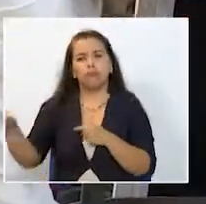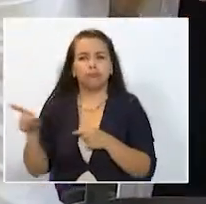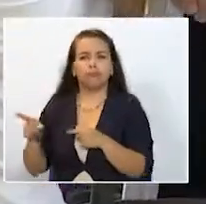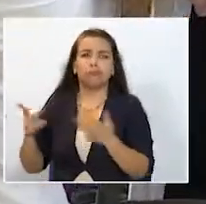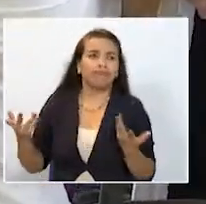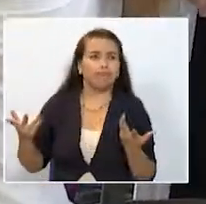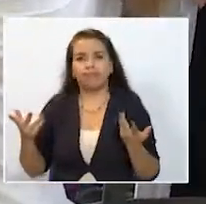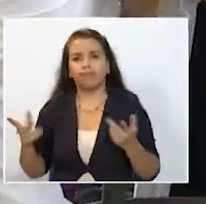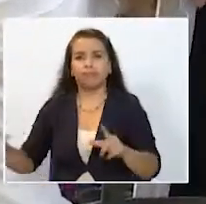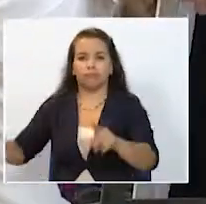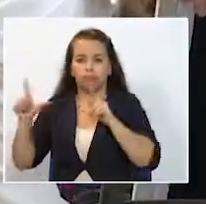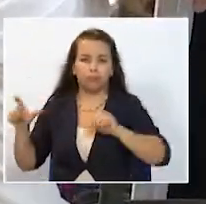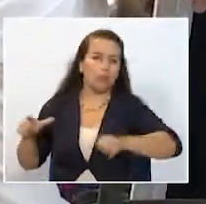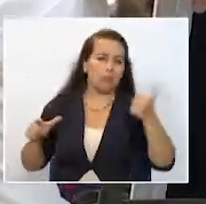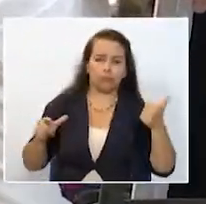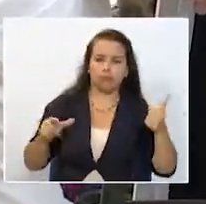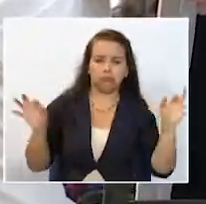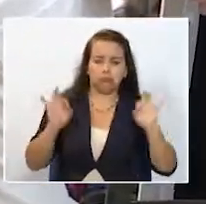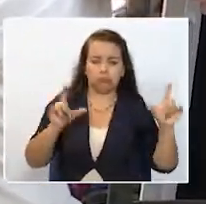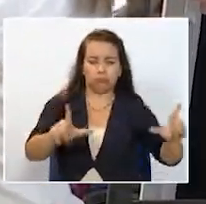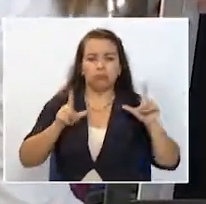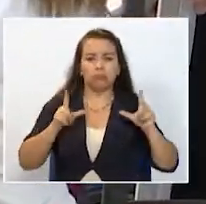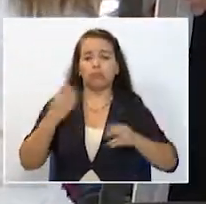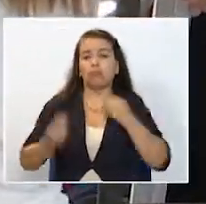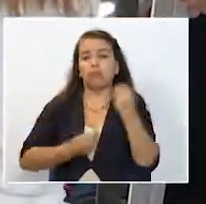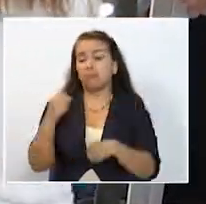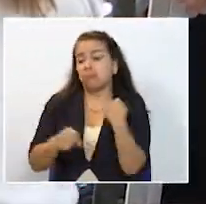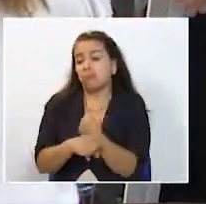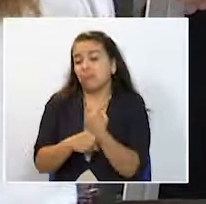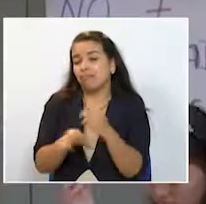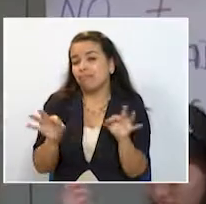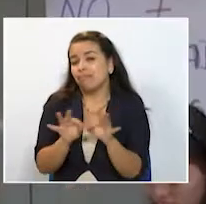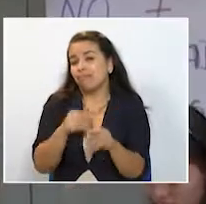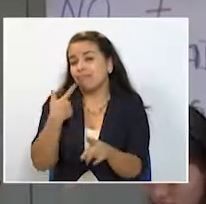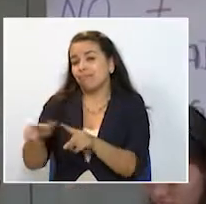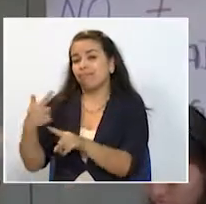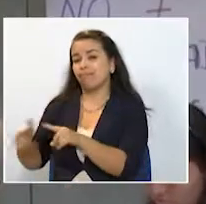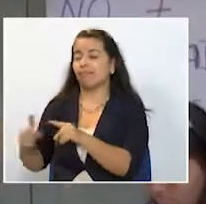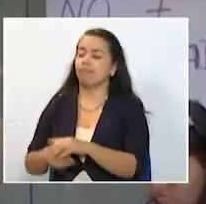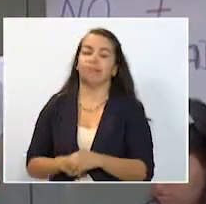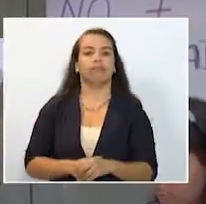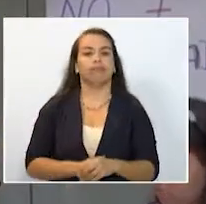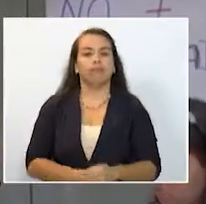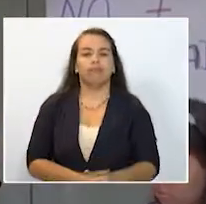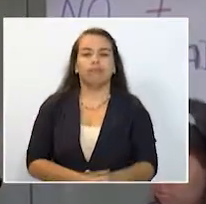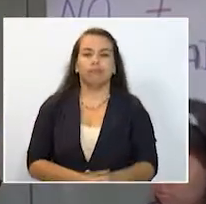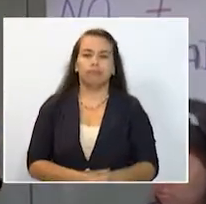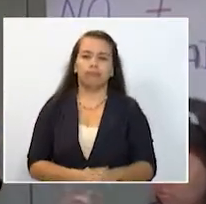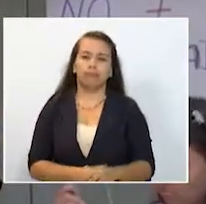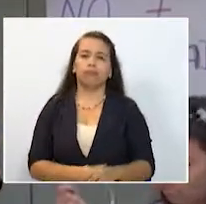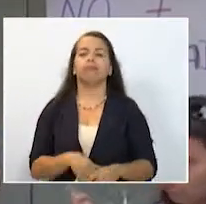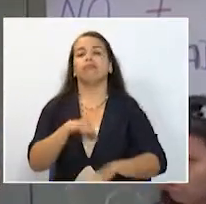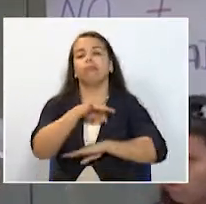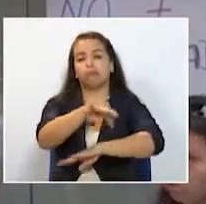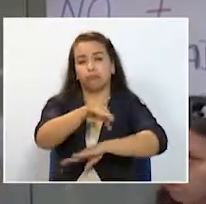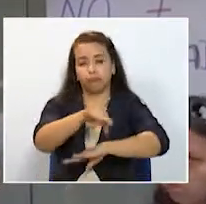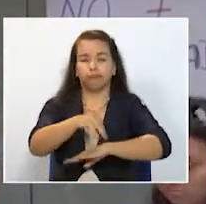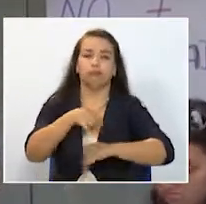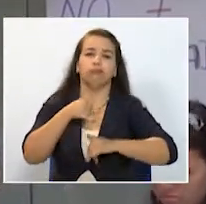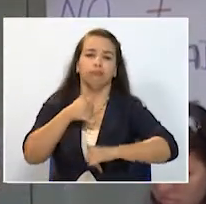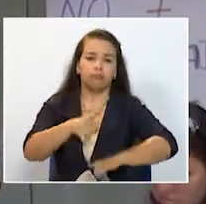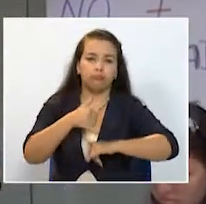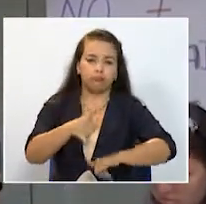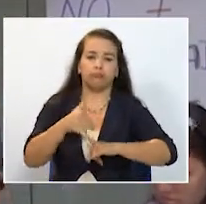tienen títulos se han visto en la obligación de ejercer diferentes trabajos Tenemos arquitectos ingenieros